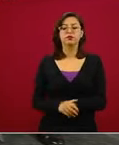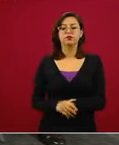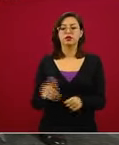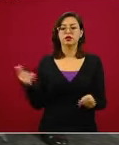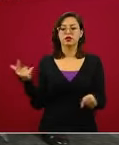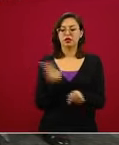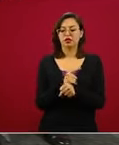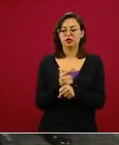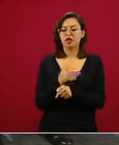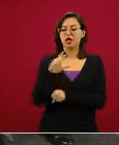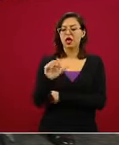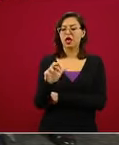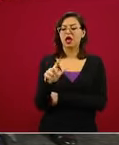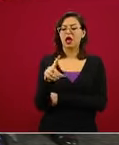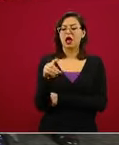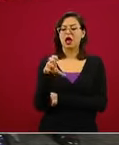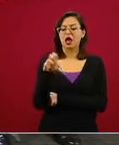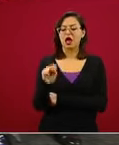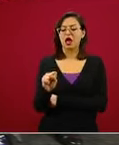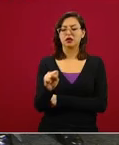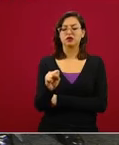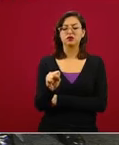Carlos Manuel Joaquín González,